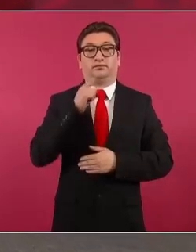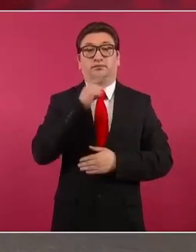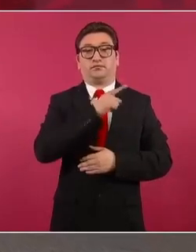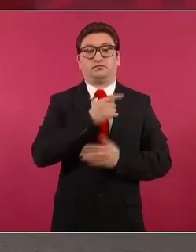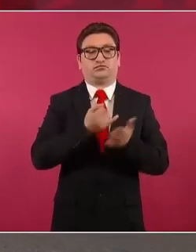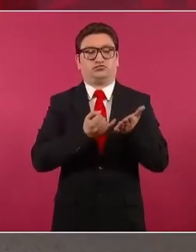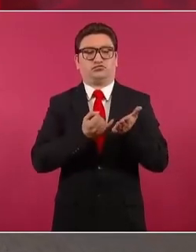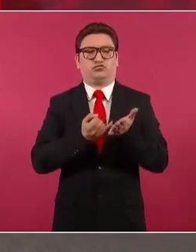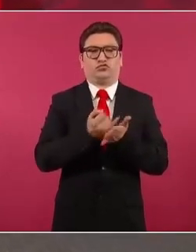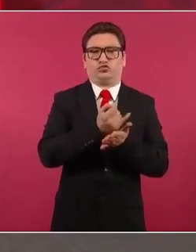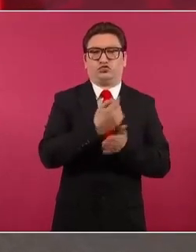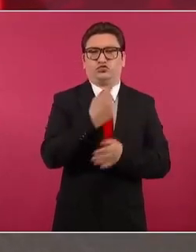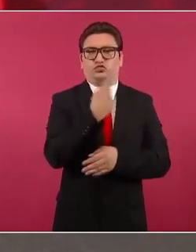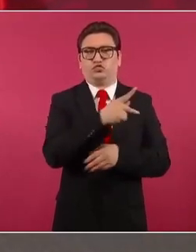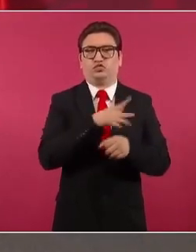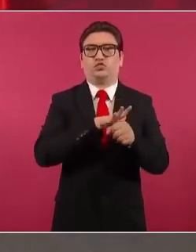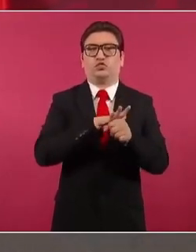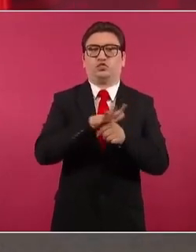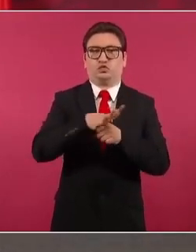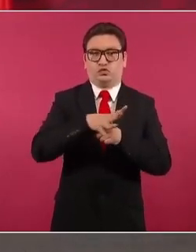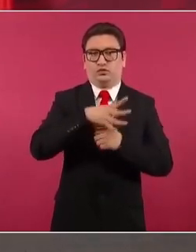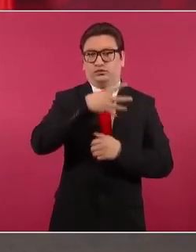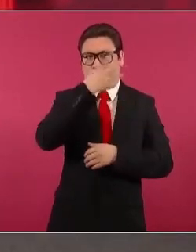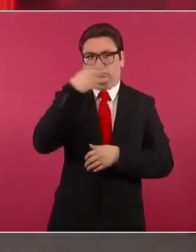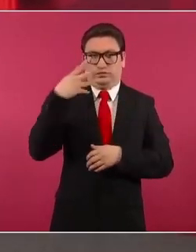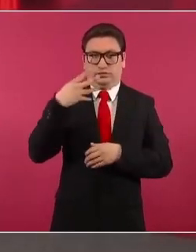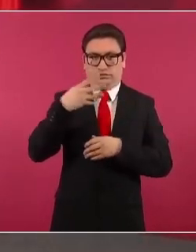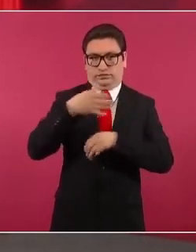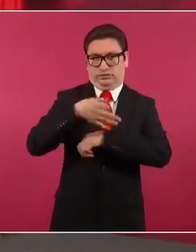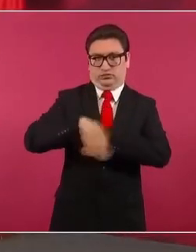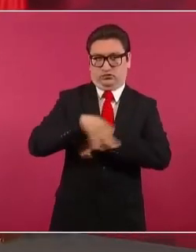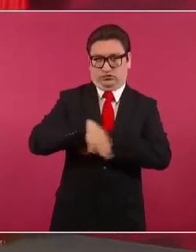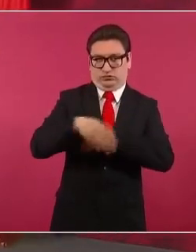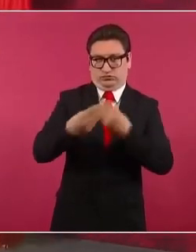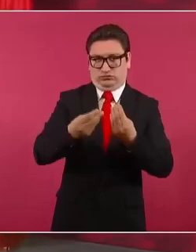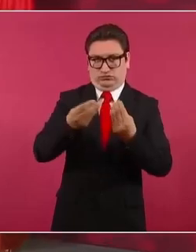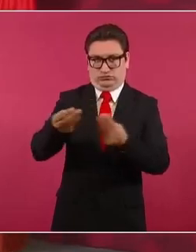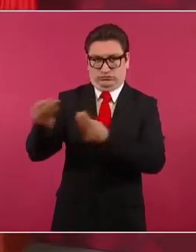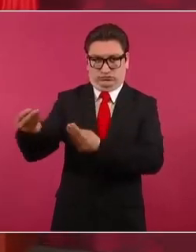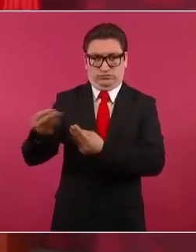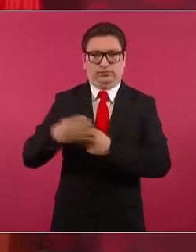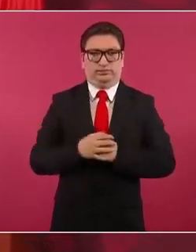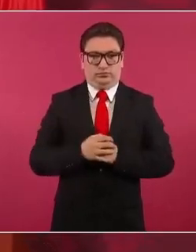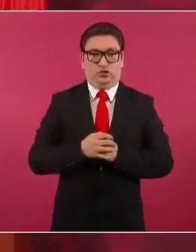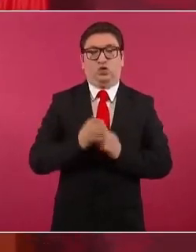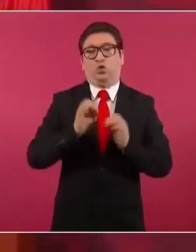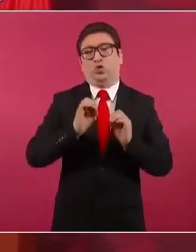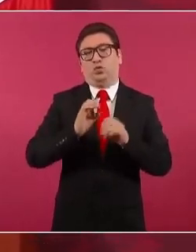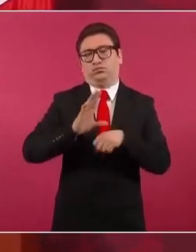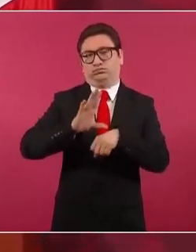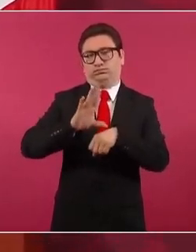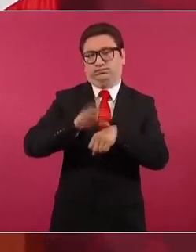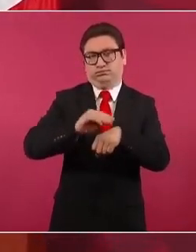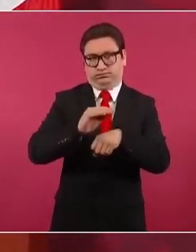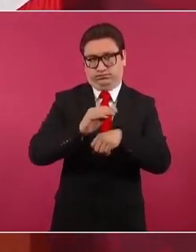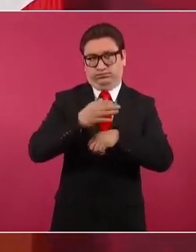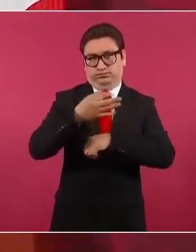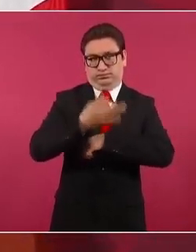temporales o permisos temporales